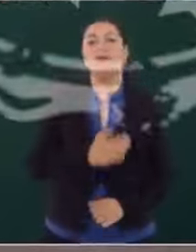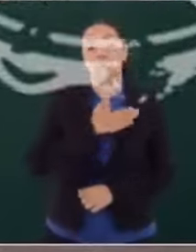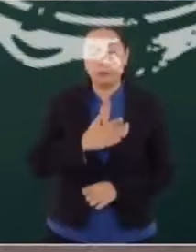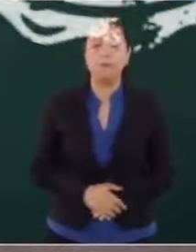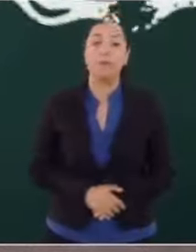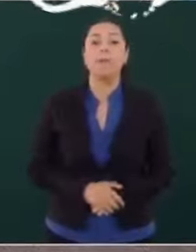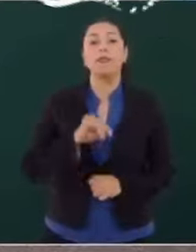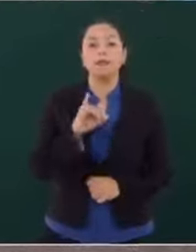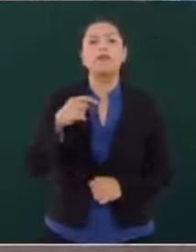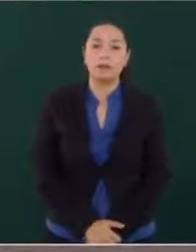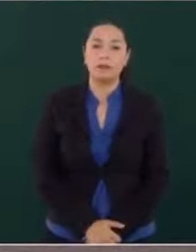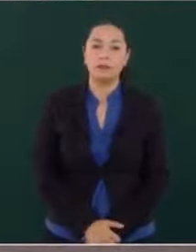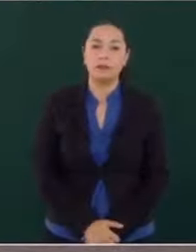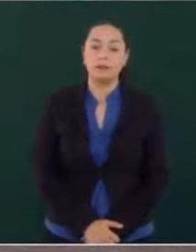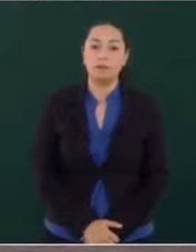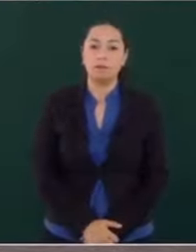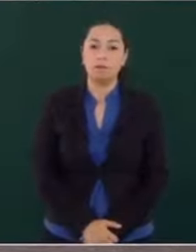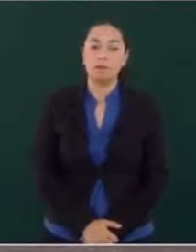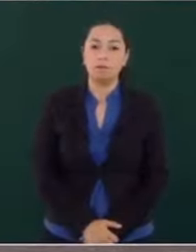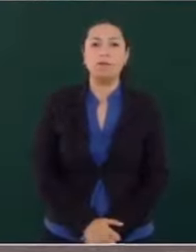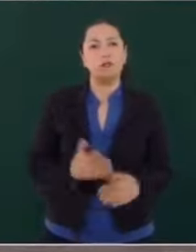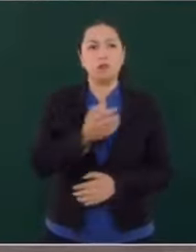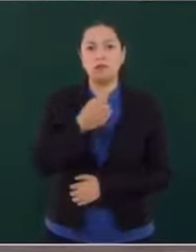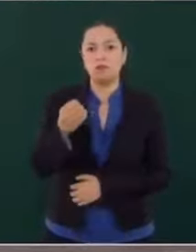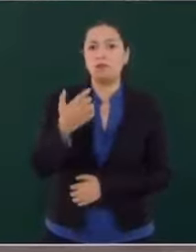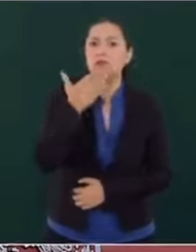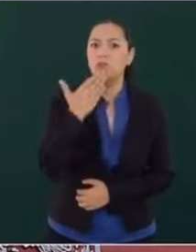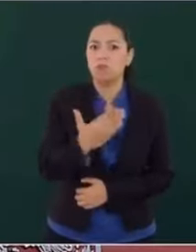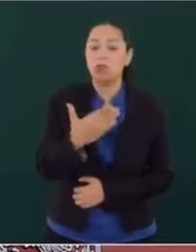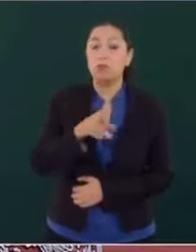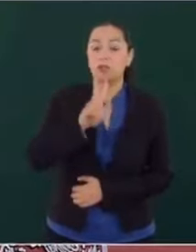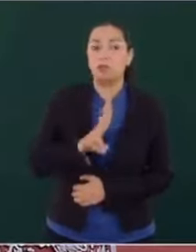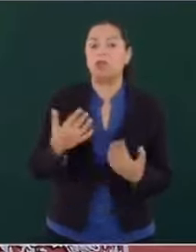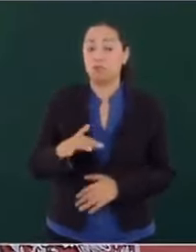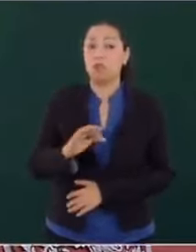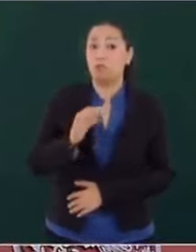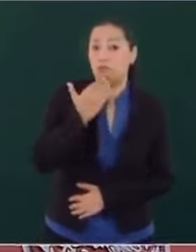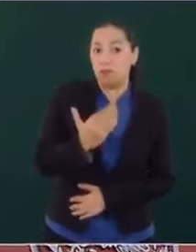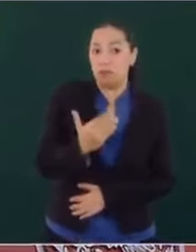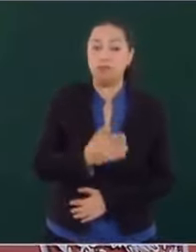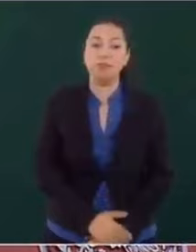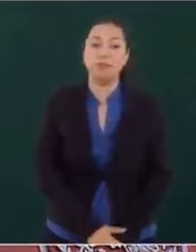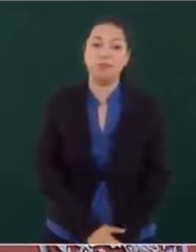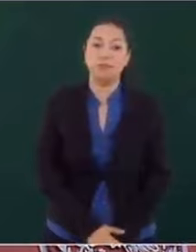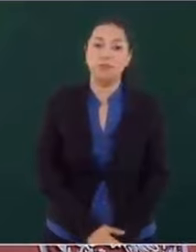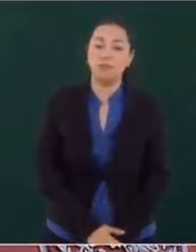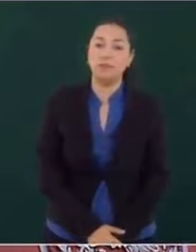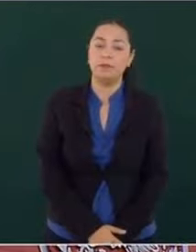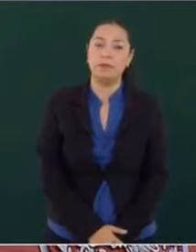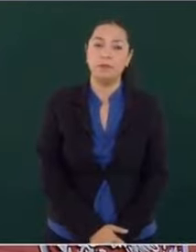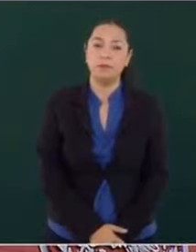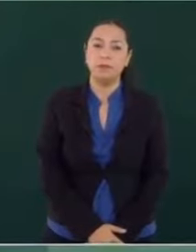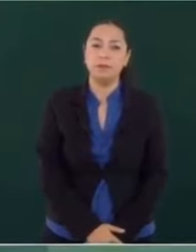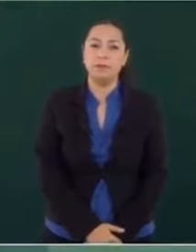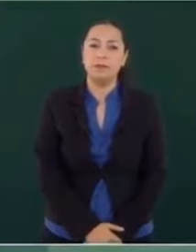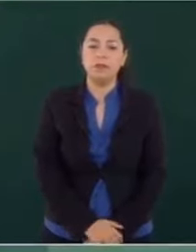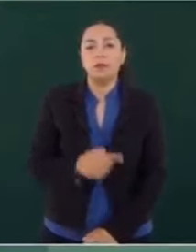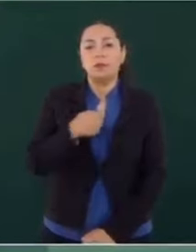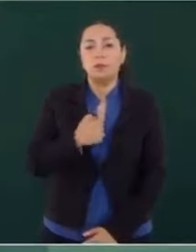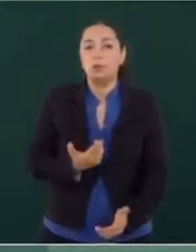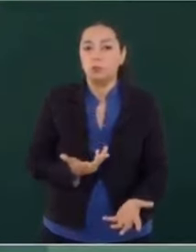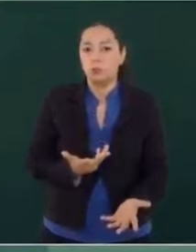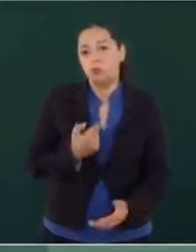Sí, vi el debate, estuvo muy bien, bastante bien, y es lo que puedo